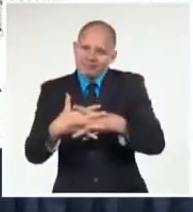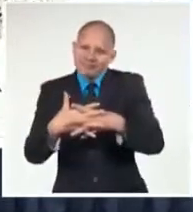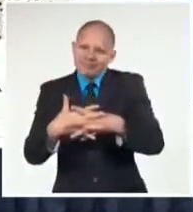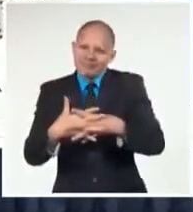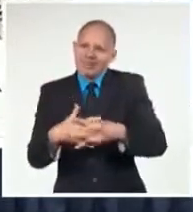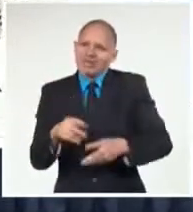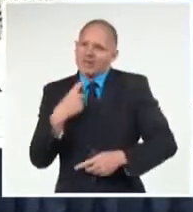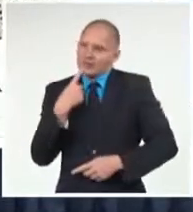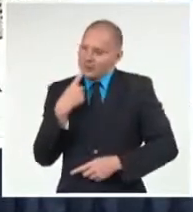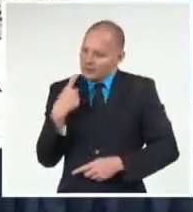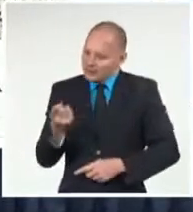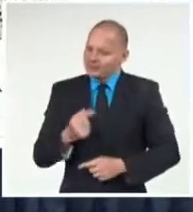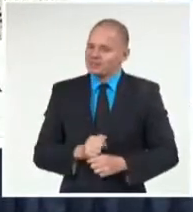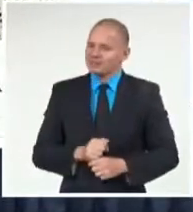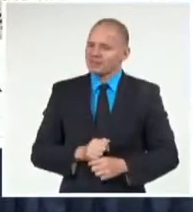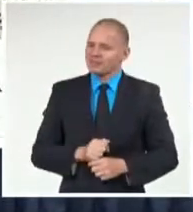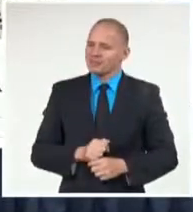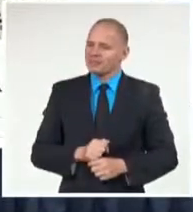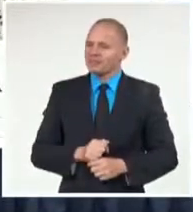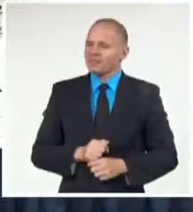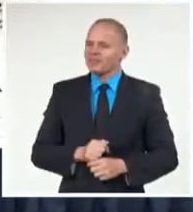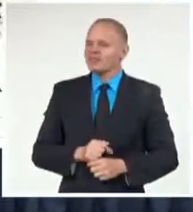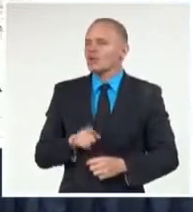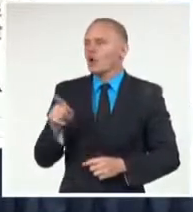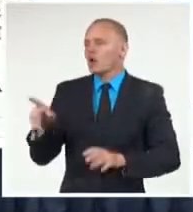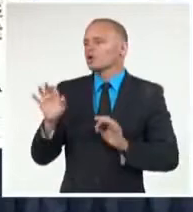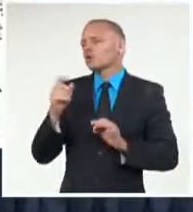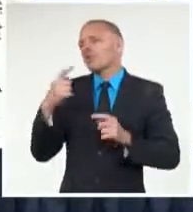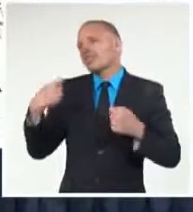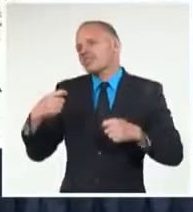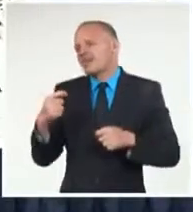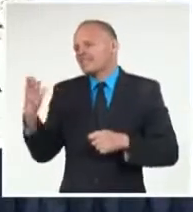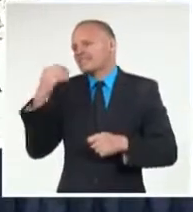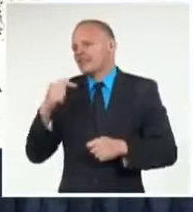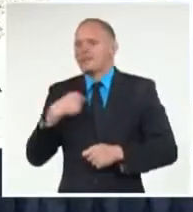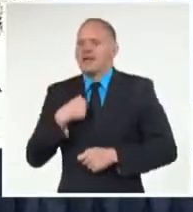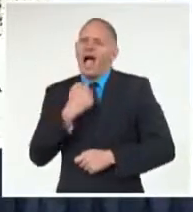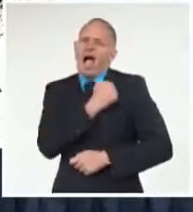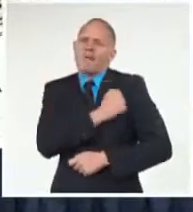que usted más que nadie puede llamarme mi amor.